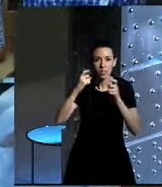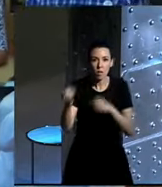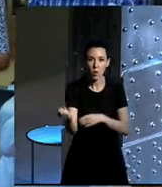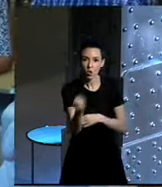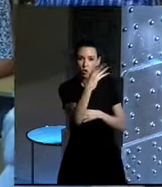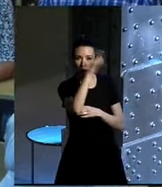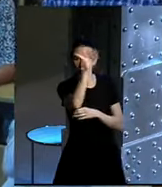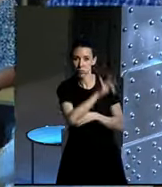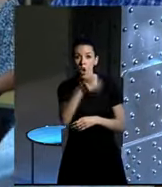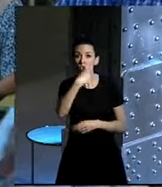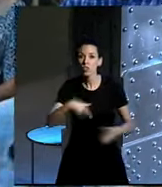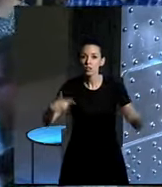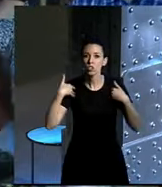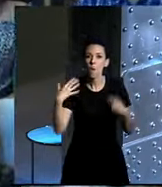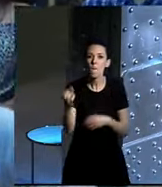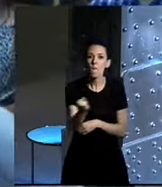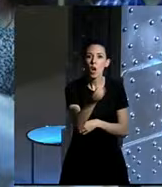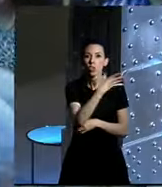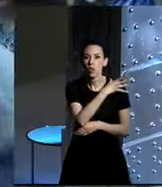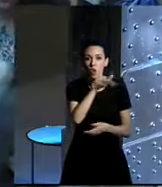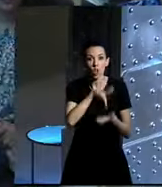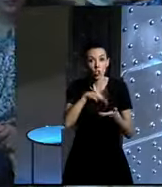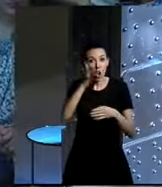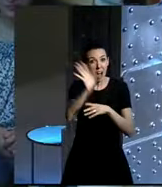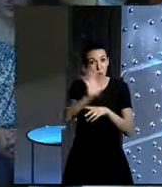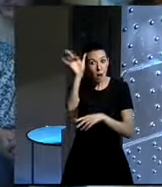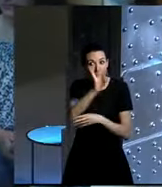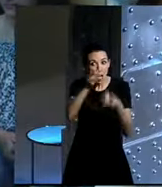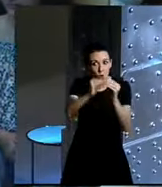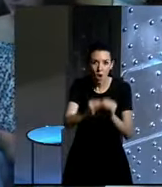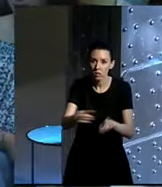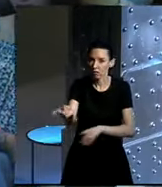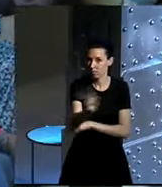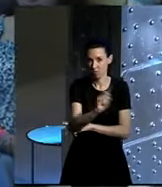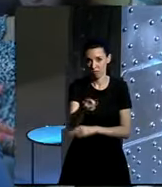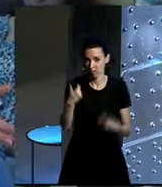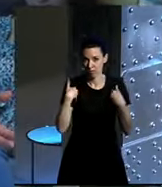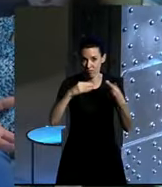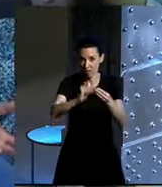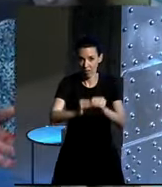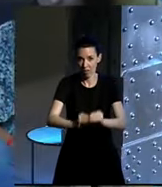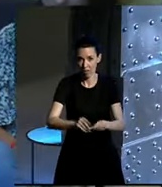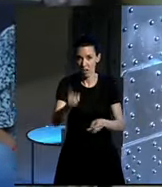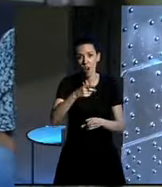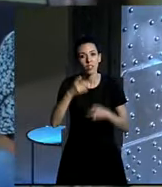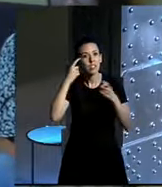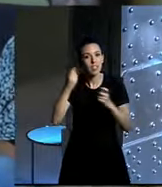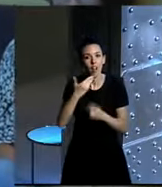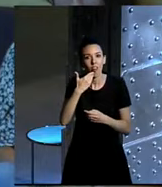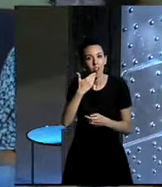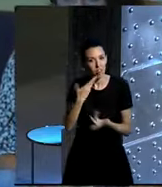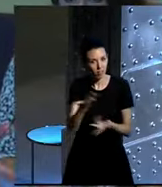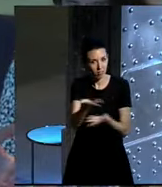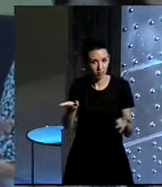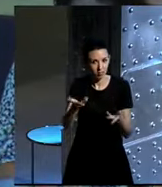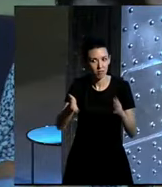proyeccionistas. No hemos hecho las películas que vamos a proyectar, intentaremos entretener. Nuestra idea es